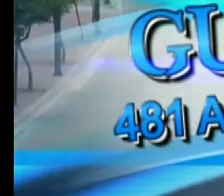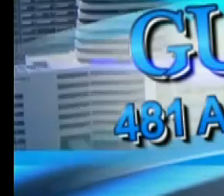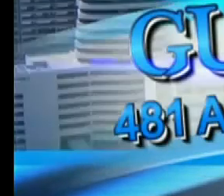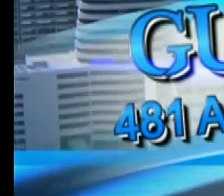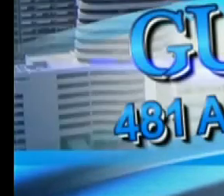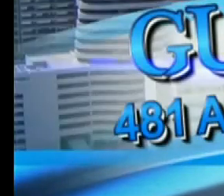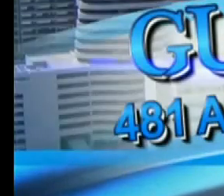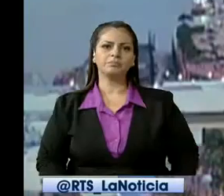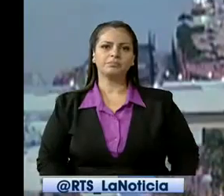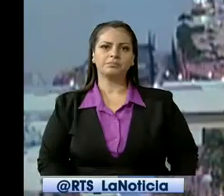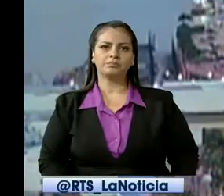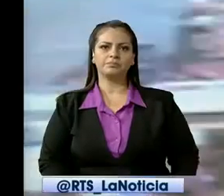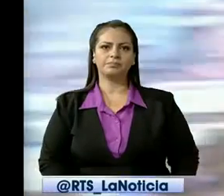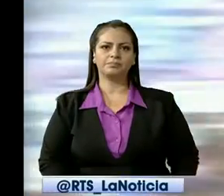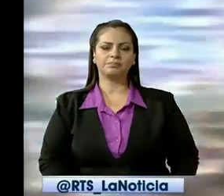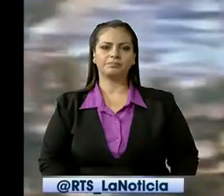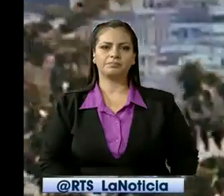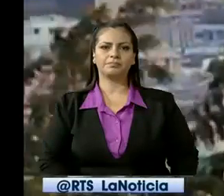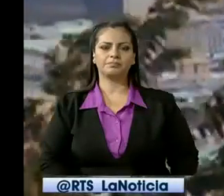cantar